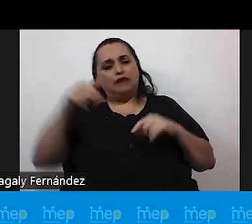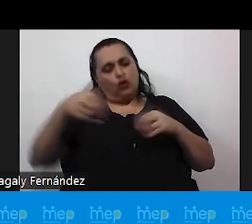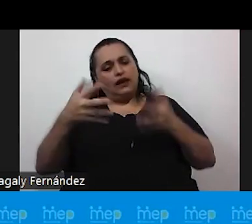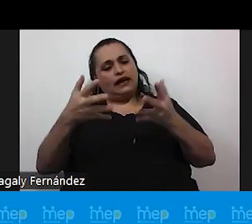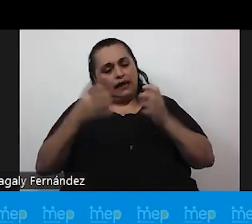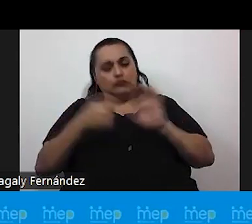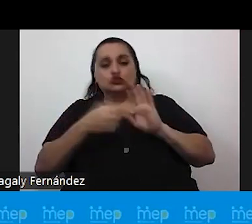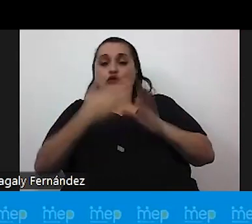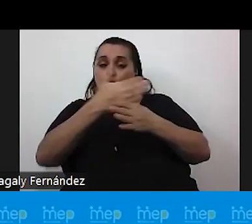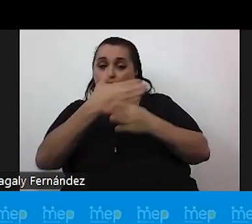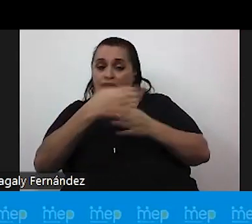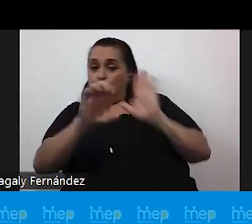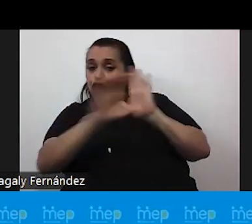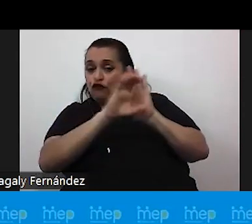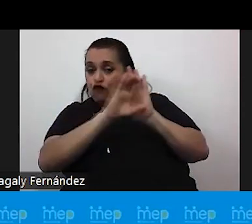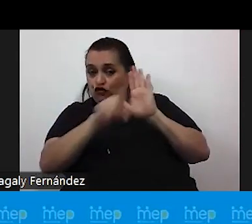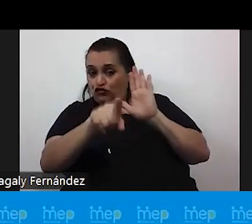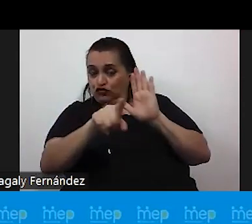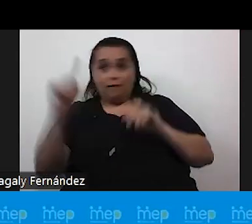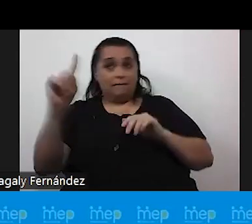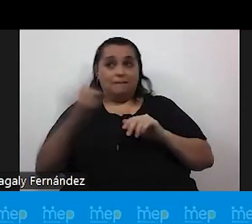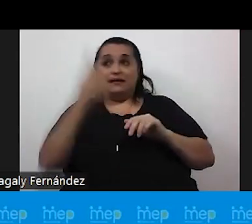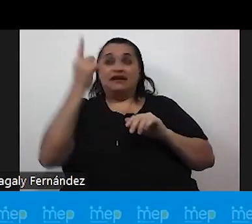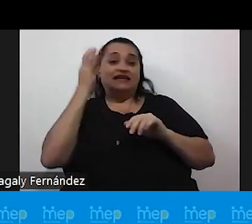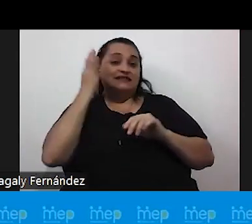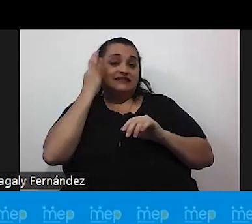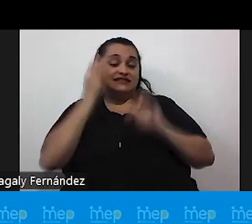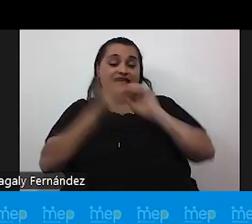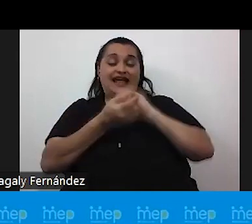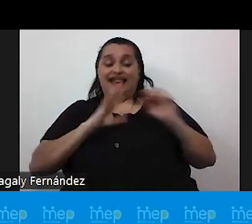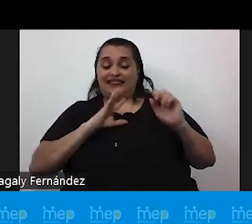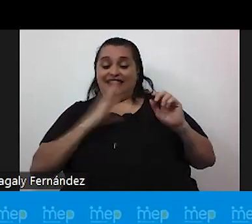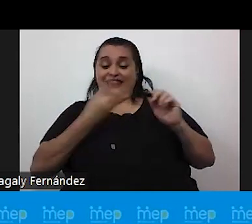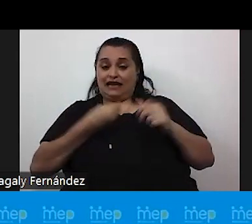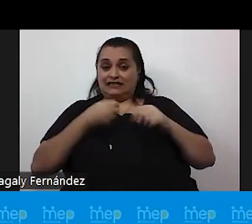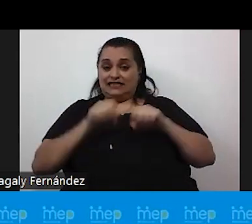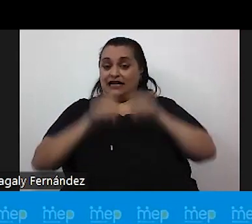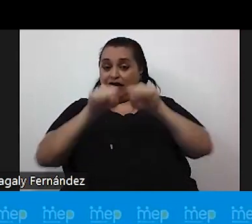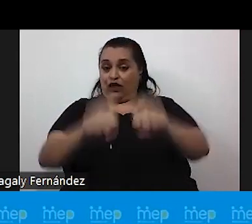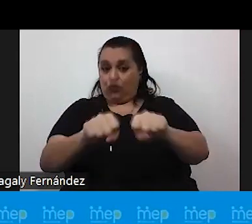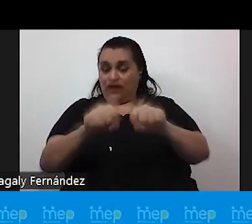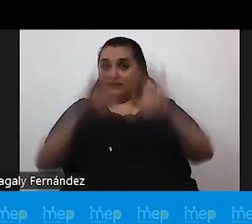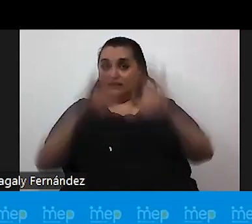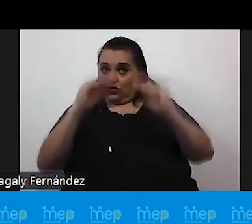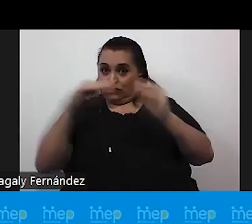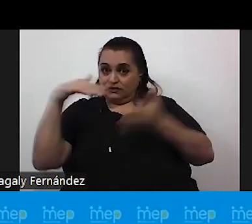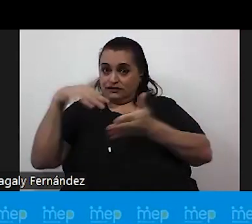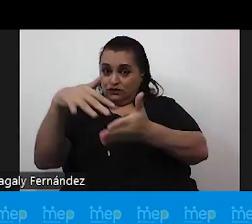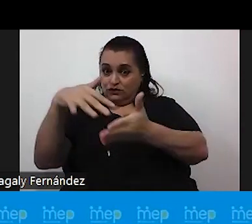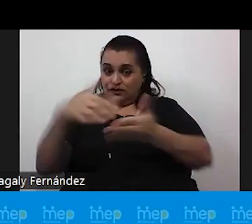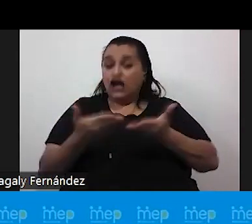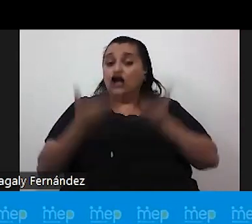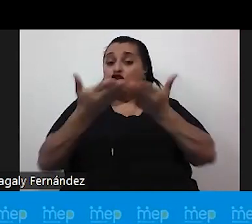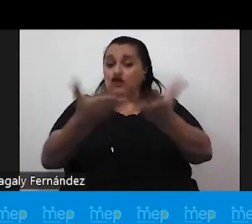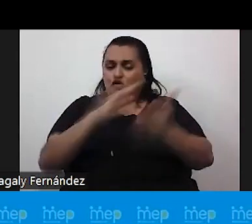fotografía de una de las primeras chicas trans graduadas en una modalidad diurna con la cual se le dio todo